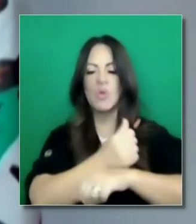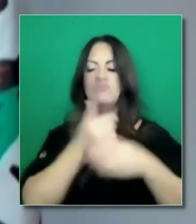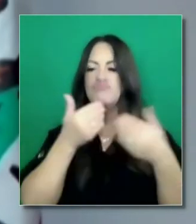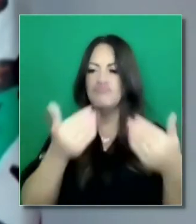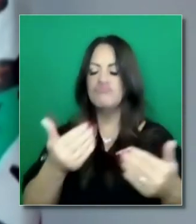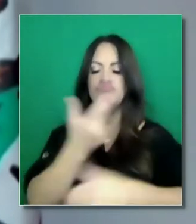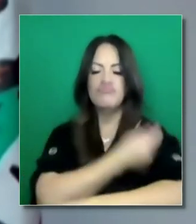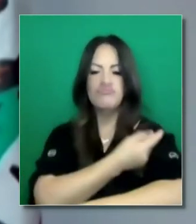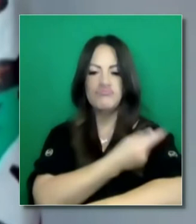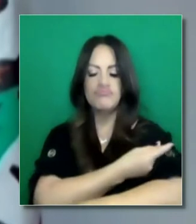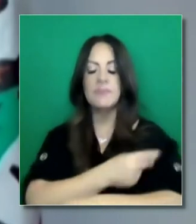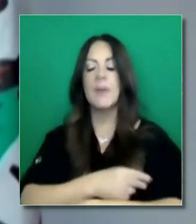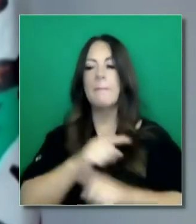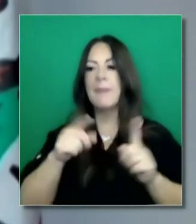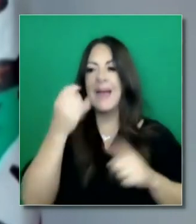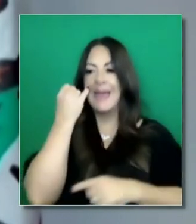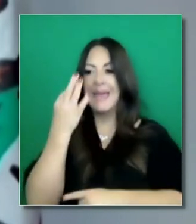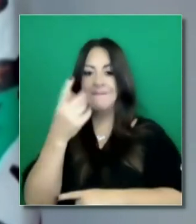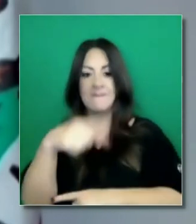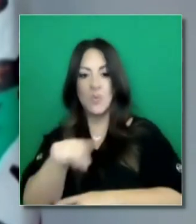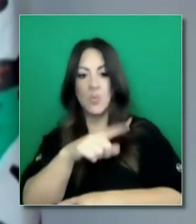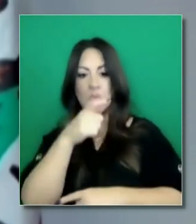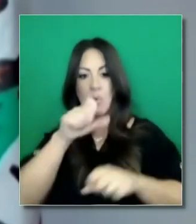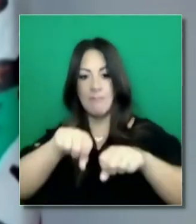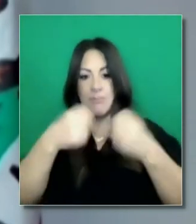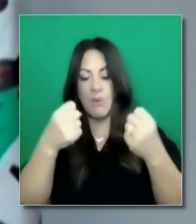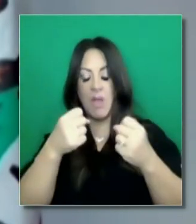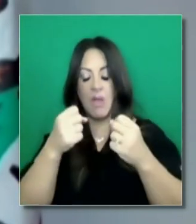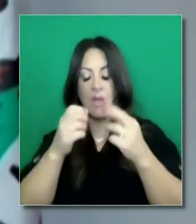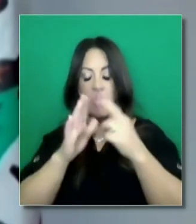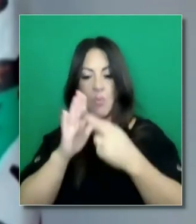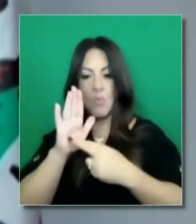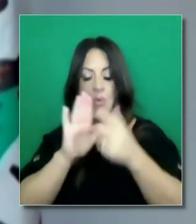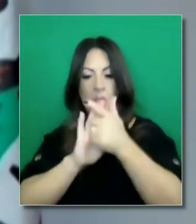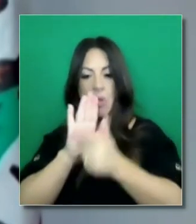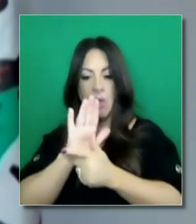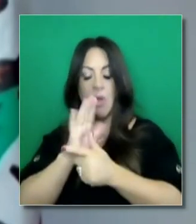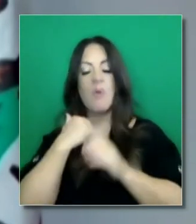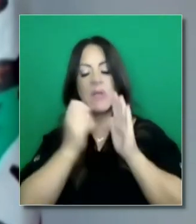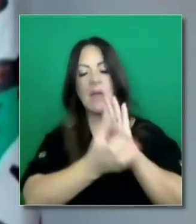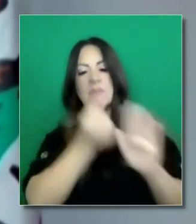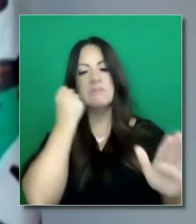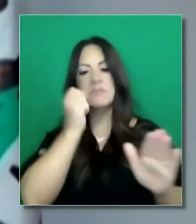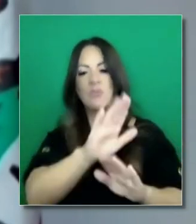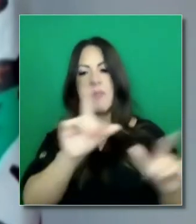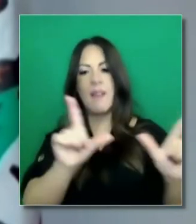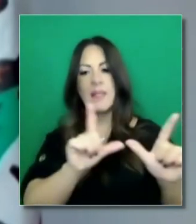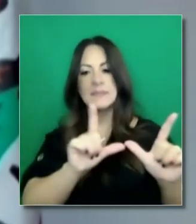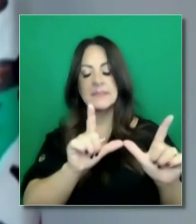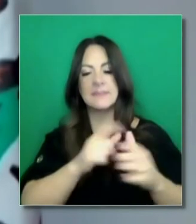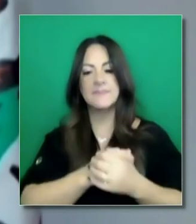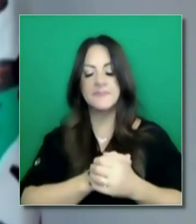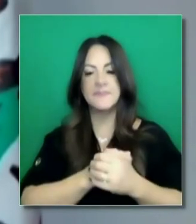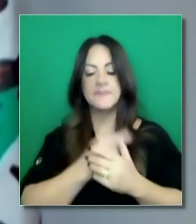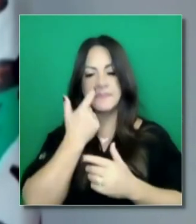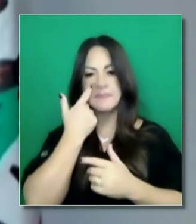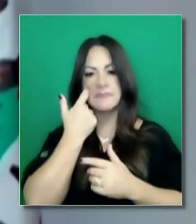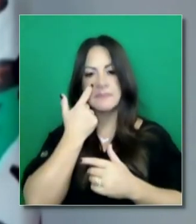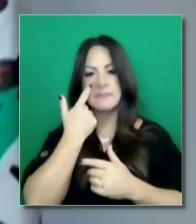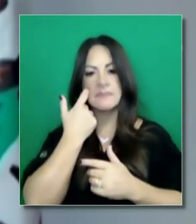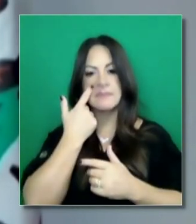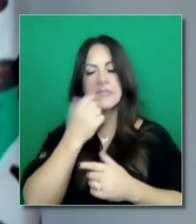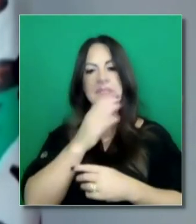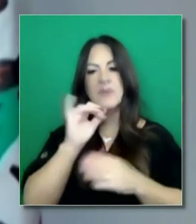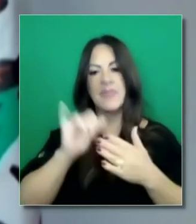podemos quitar a los proveedores cuando violen esto que no pueden no va a